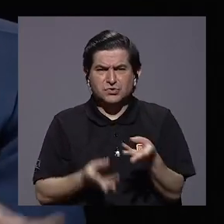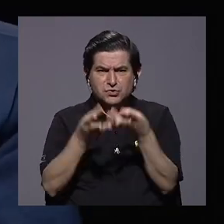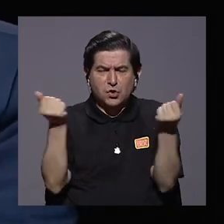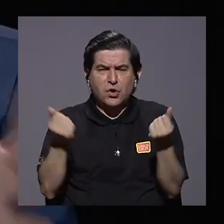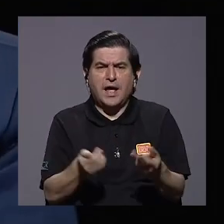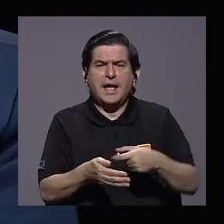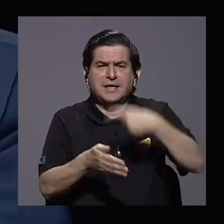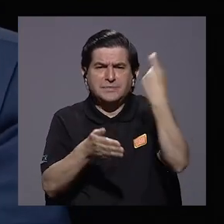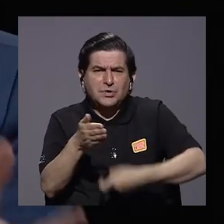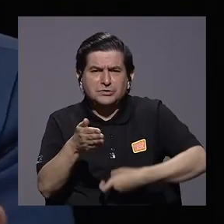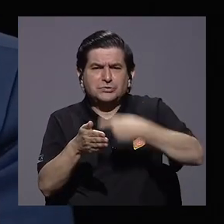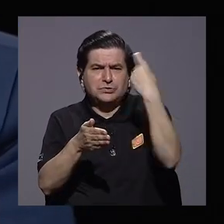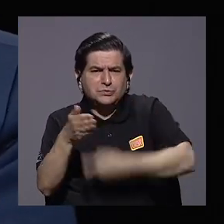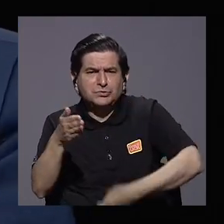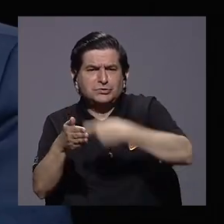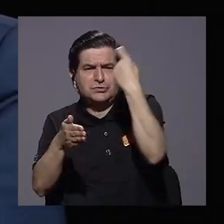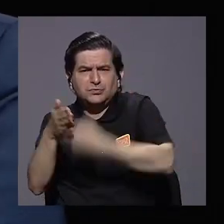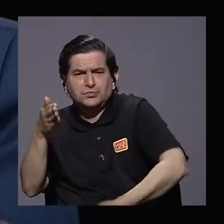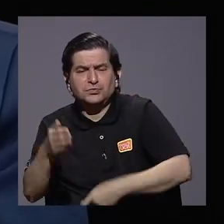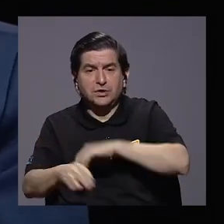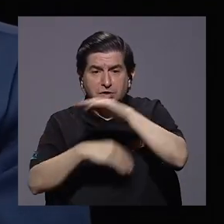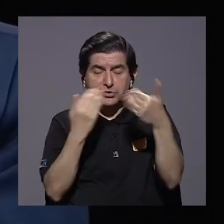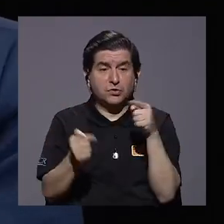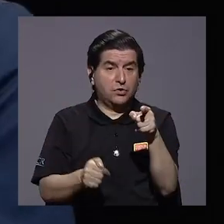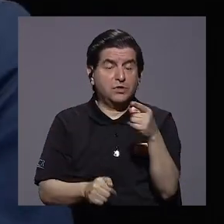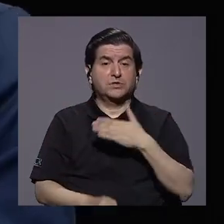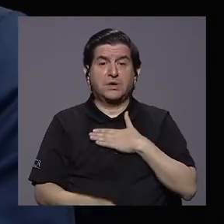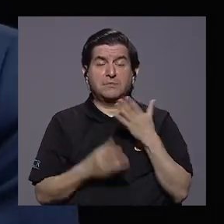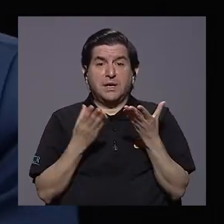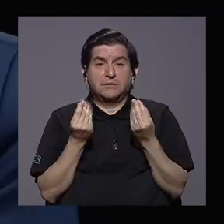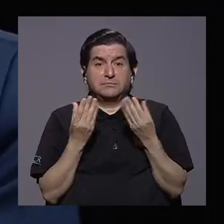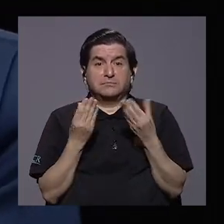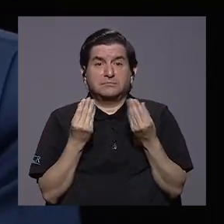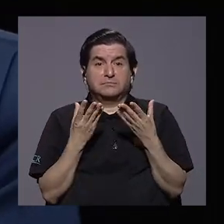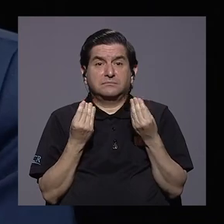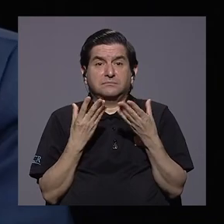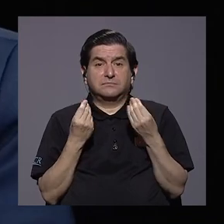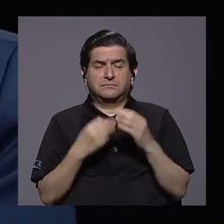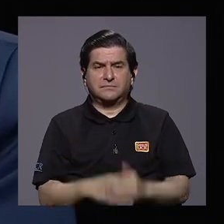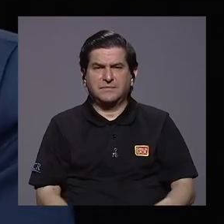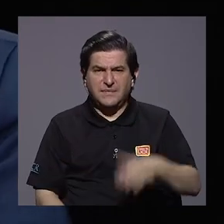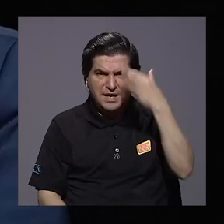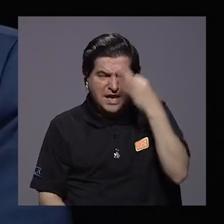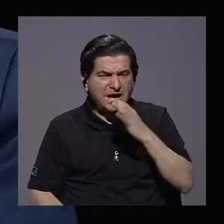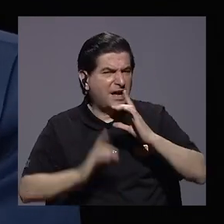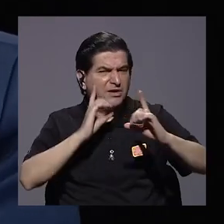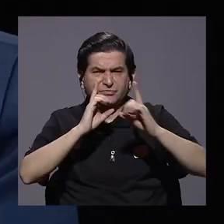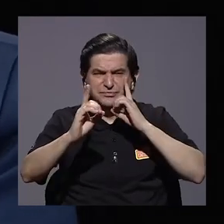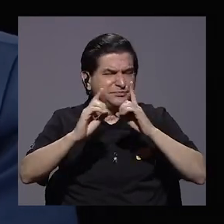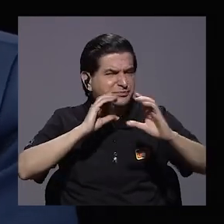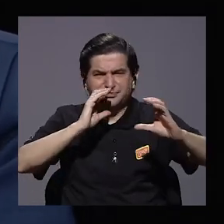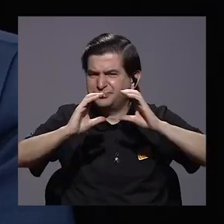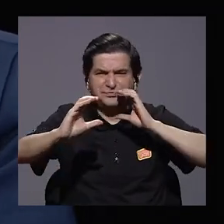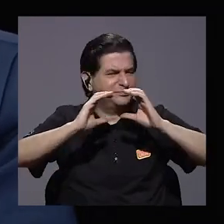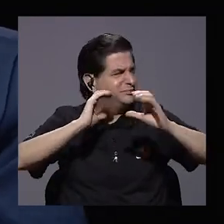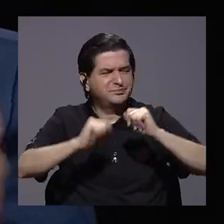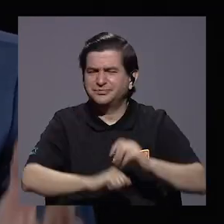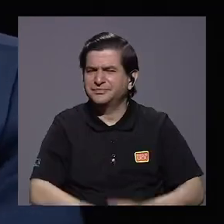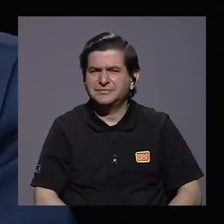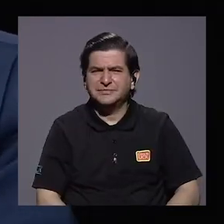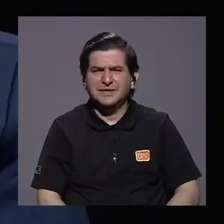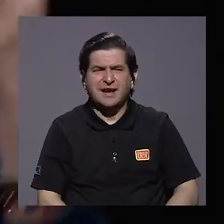impuestos, impuestos, impuestos, todo eso me da terror, me aterra. Y creo que hay poco diálogo, poca comunicación, poca